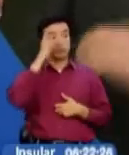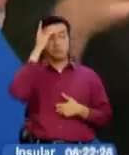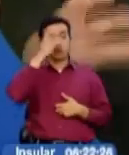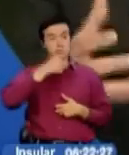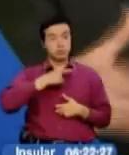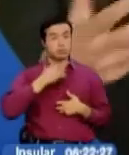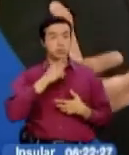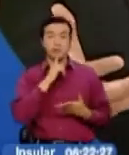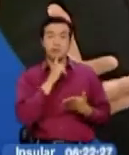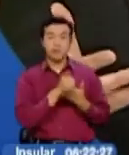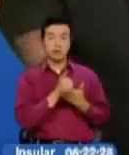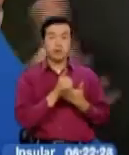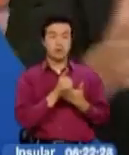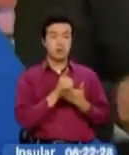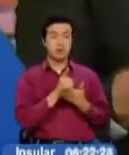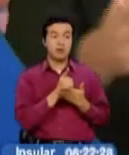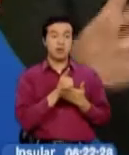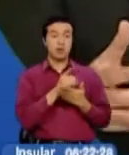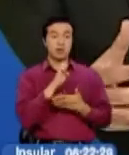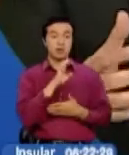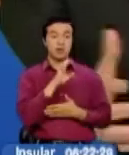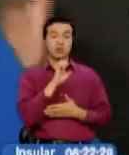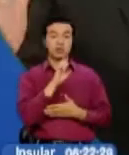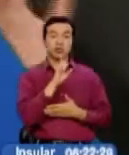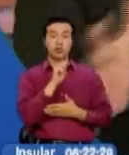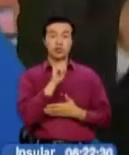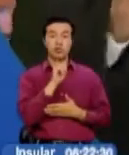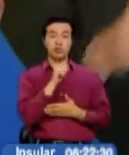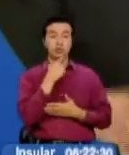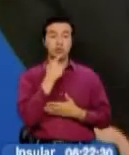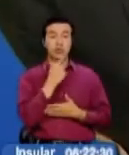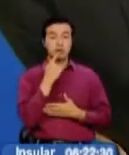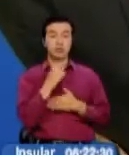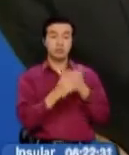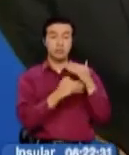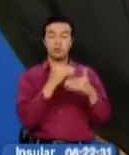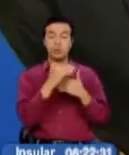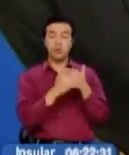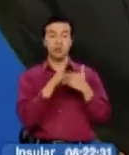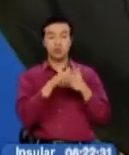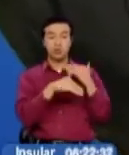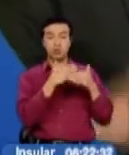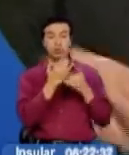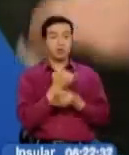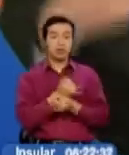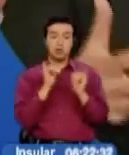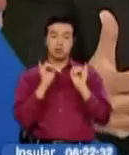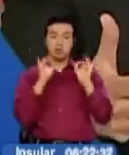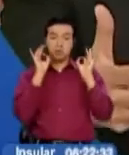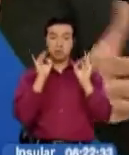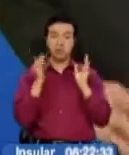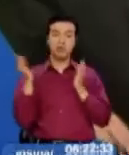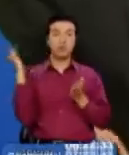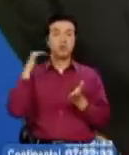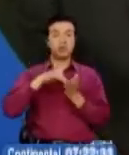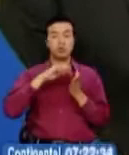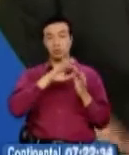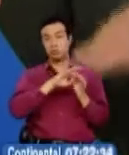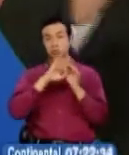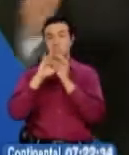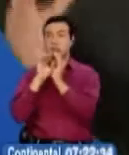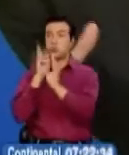británicos. Que, por cierto, Escocia está ya planteándose seriamente el poder avanzar con su proceso independentista para poder retornar de esa forma